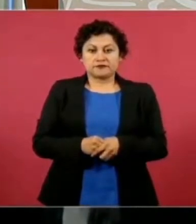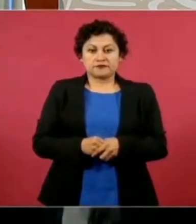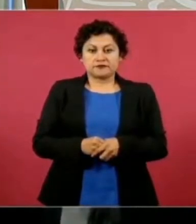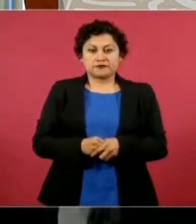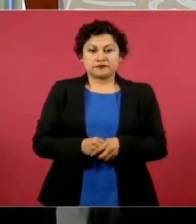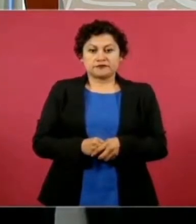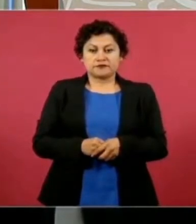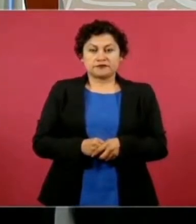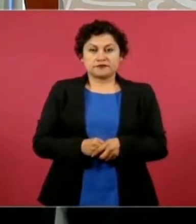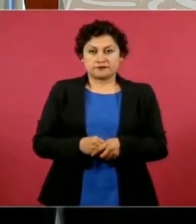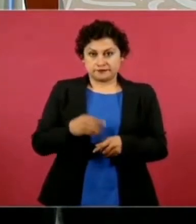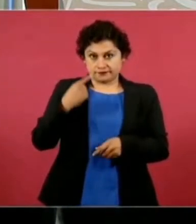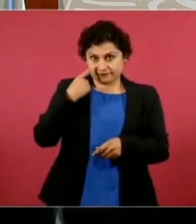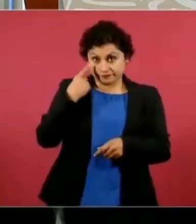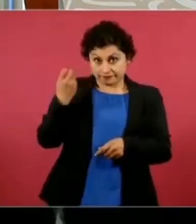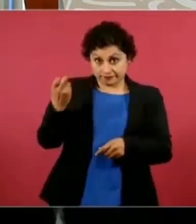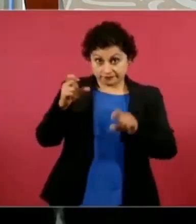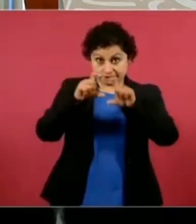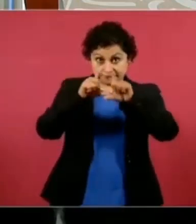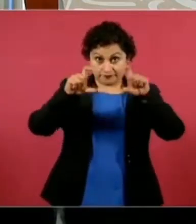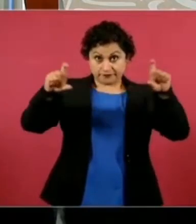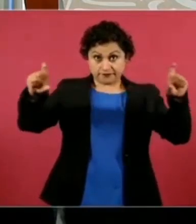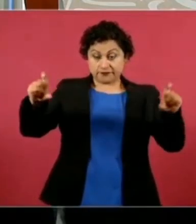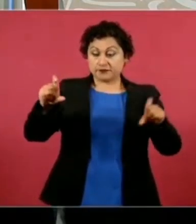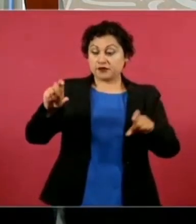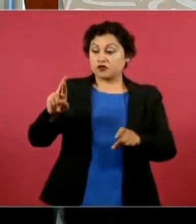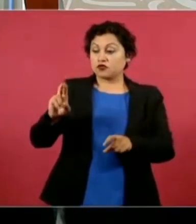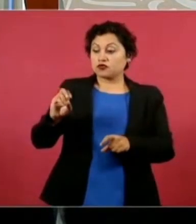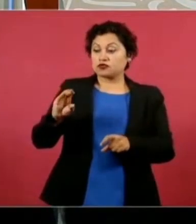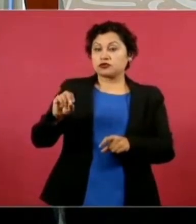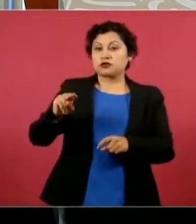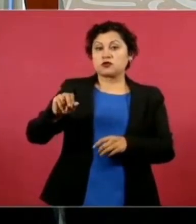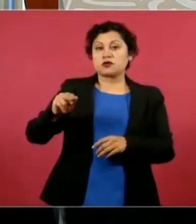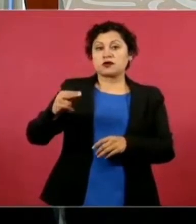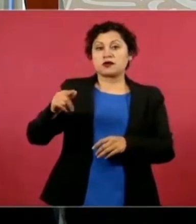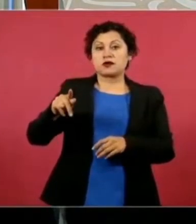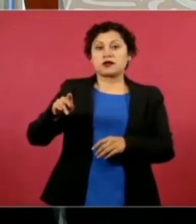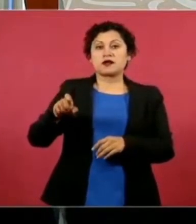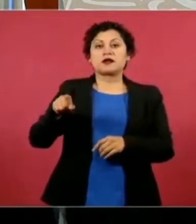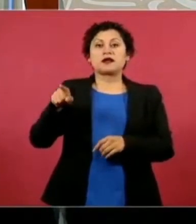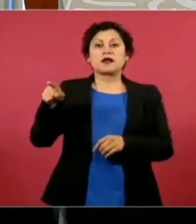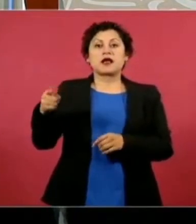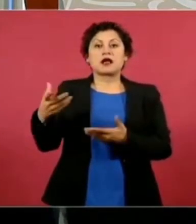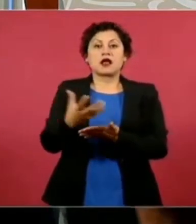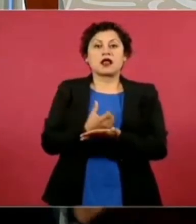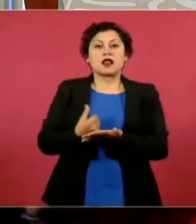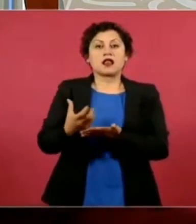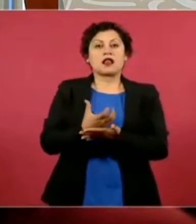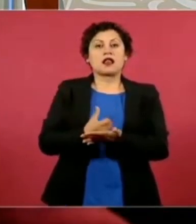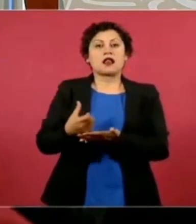Rocío Nale, amasa en cinco años fortuna inmobiliaria.